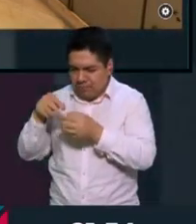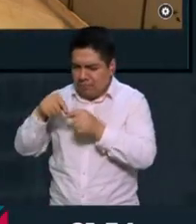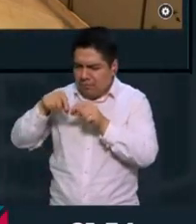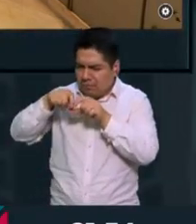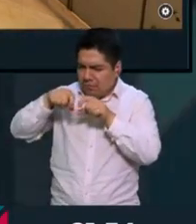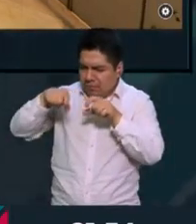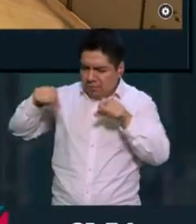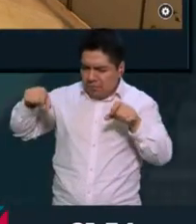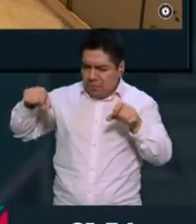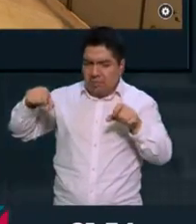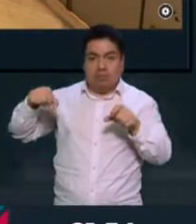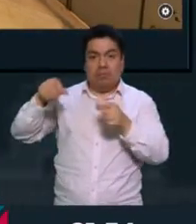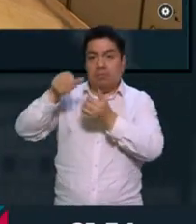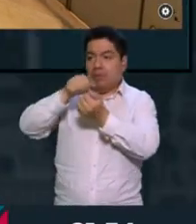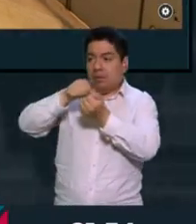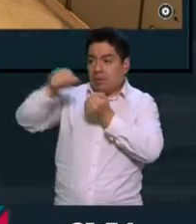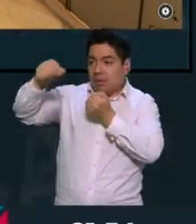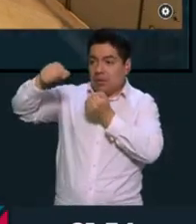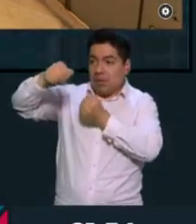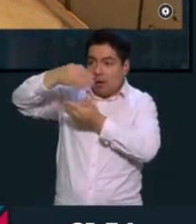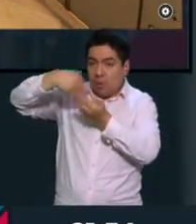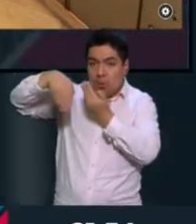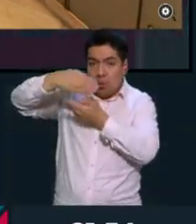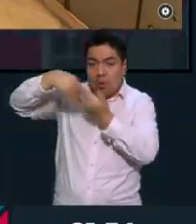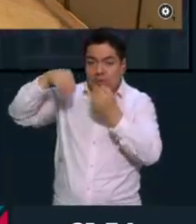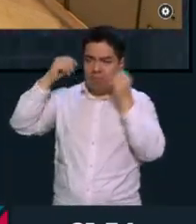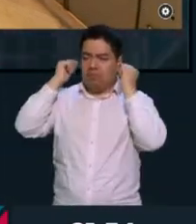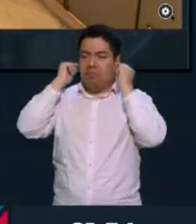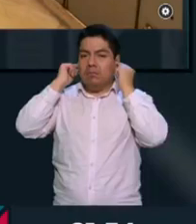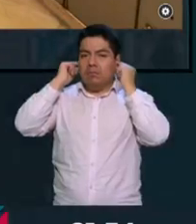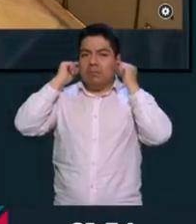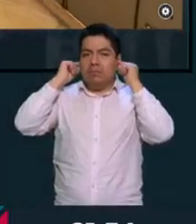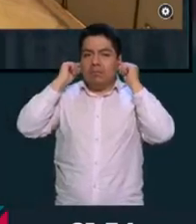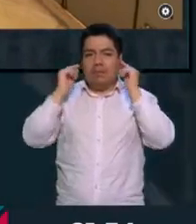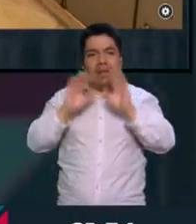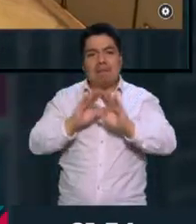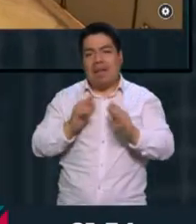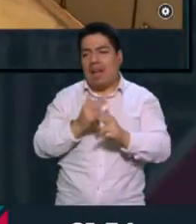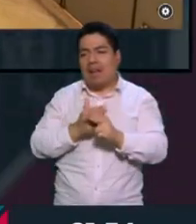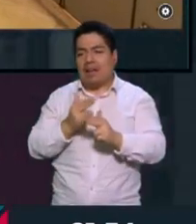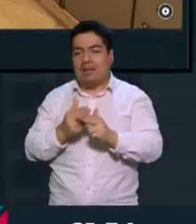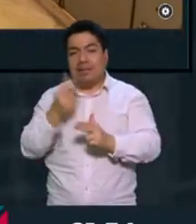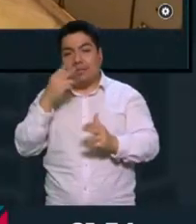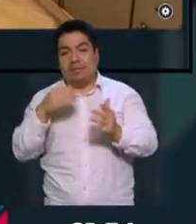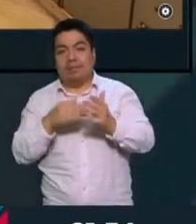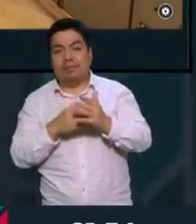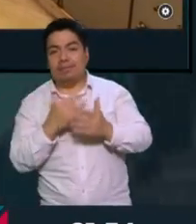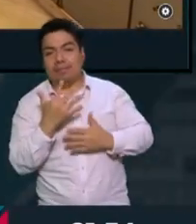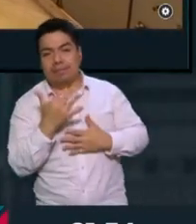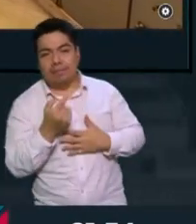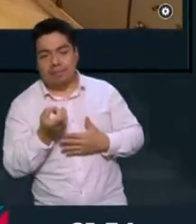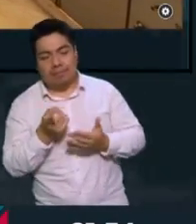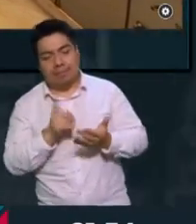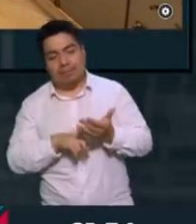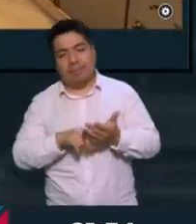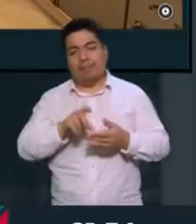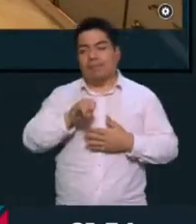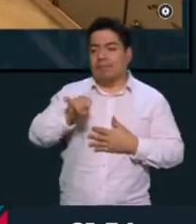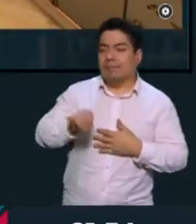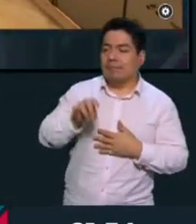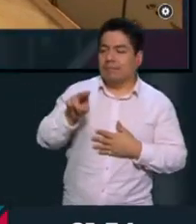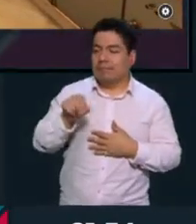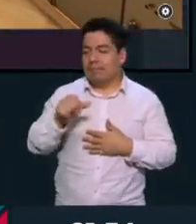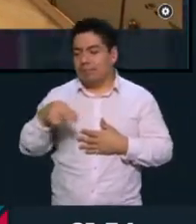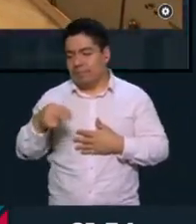ves nada más el pergamino guardadito en una bolsita y eso no va a saber nadie hasta 2050 qué es lo que guardó allí Juan Gelman, ¿no? Hay